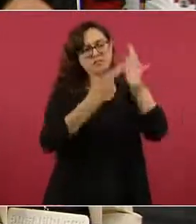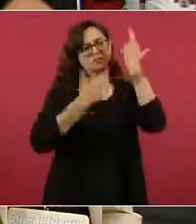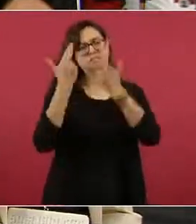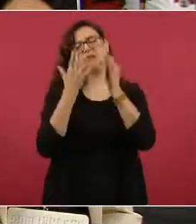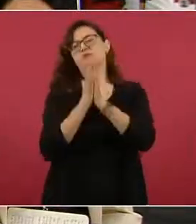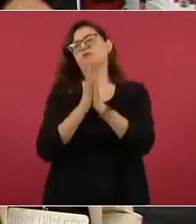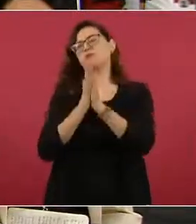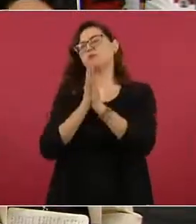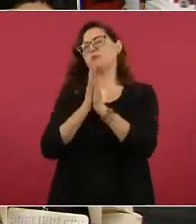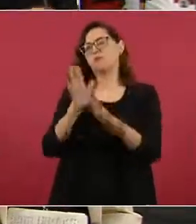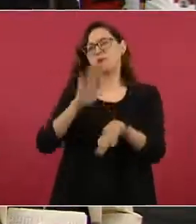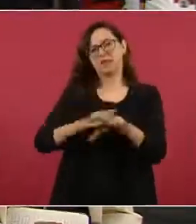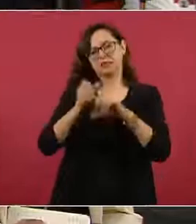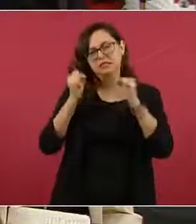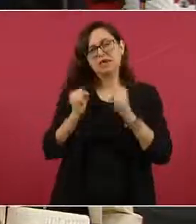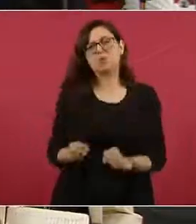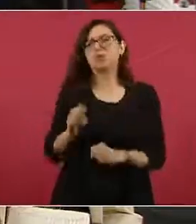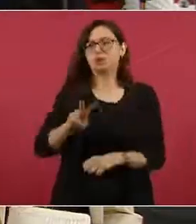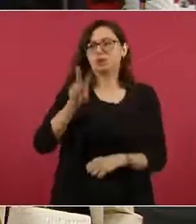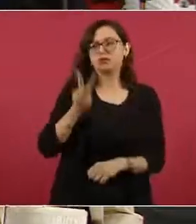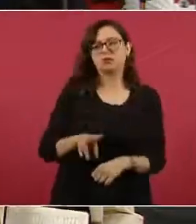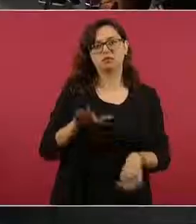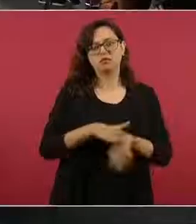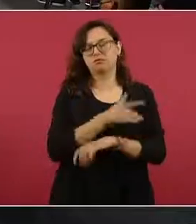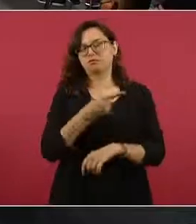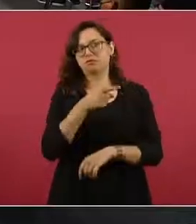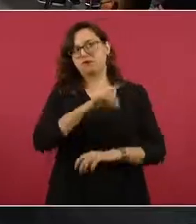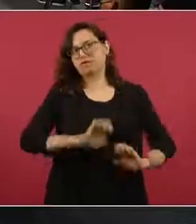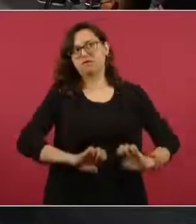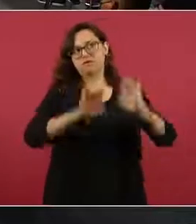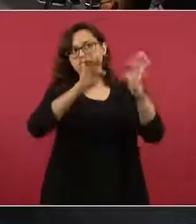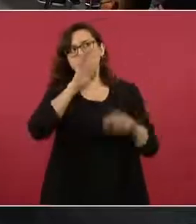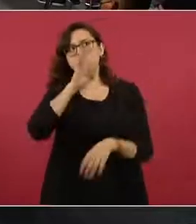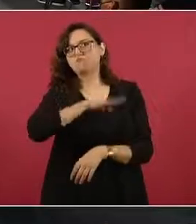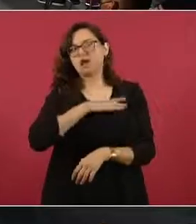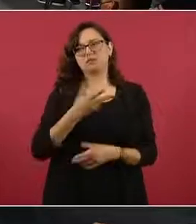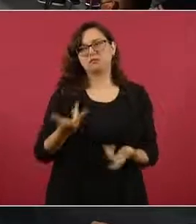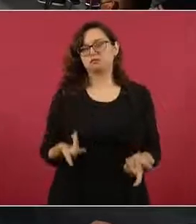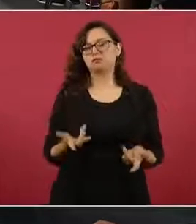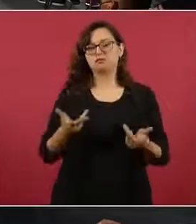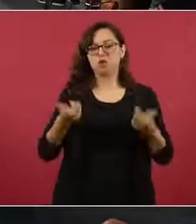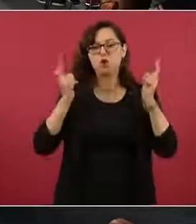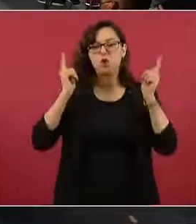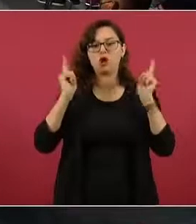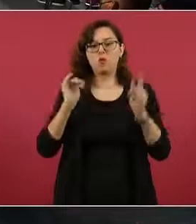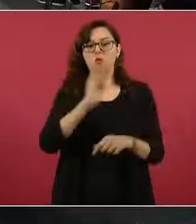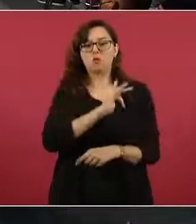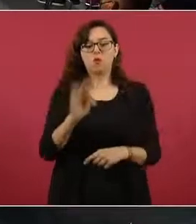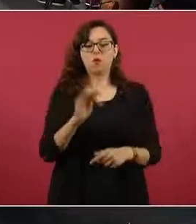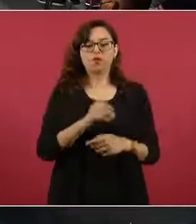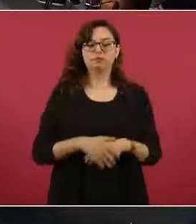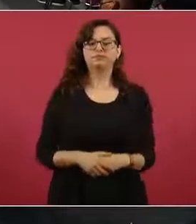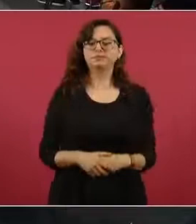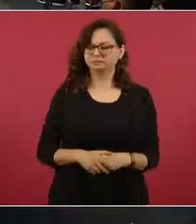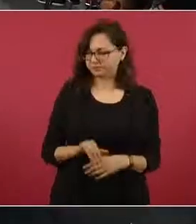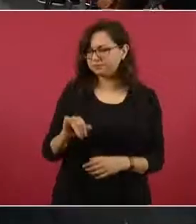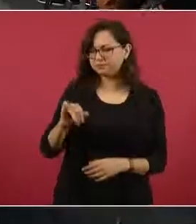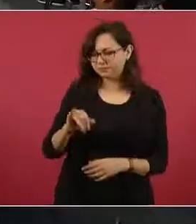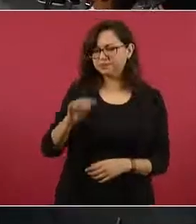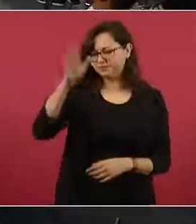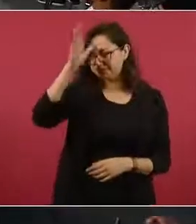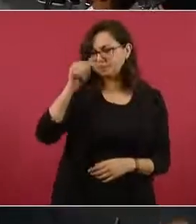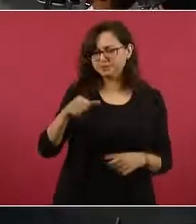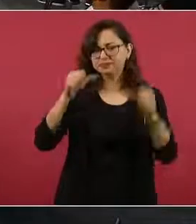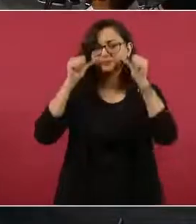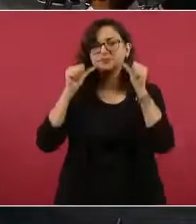den esa garantía, porque saben, ellos tienen estudios que ese edificio sigue mal. Entonces, ojalá, es el único apoyo que piden ellos. sí, nada